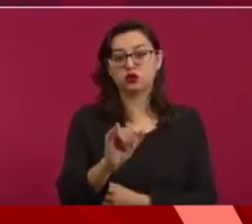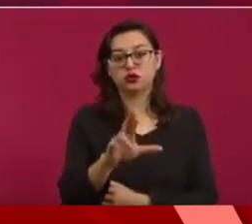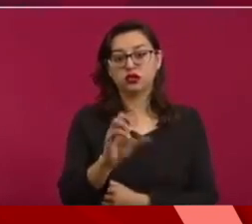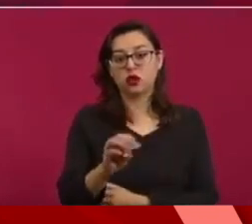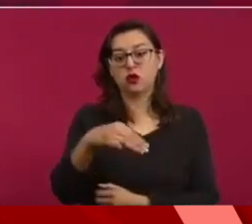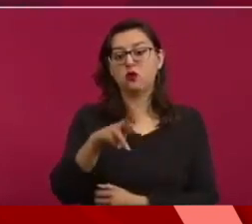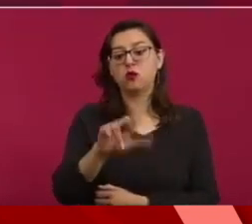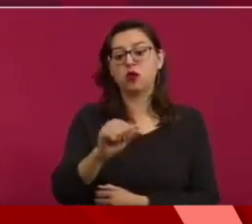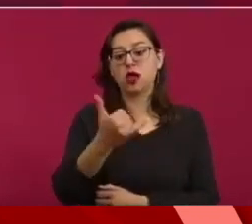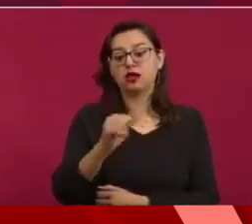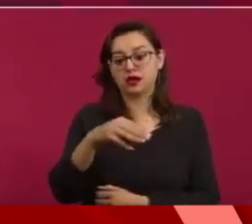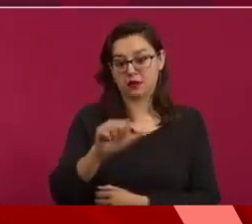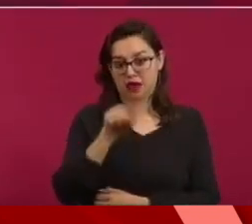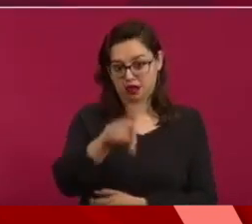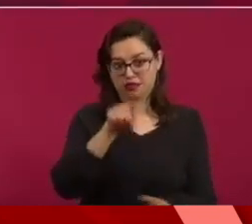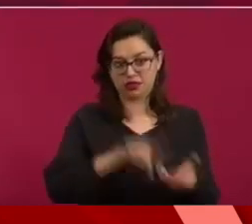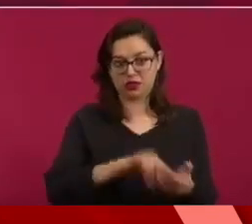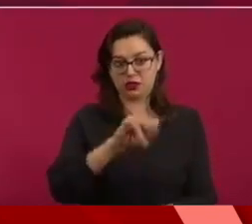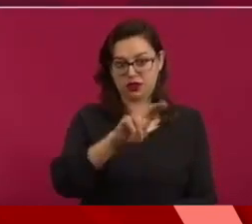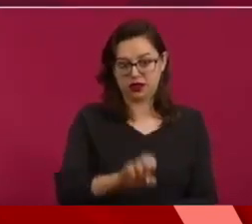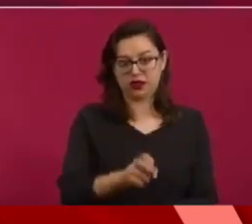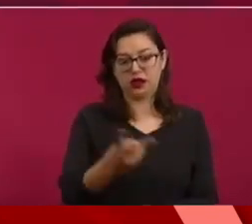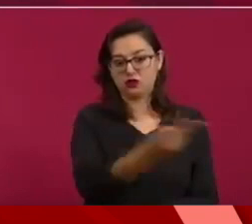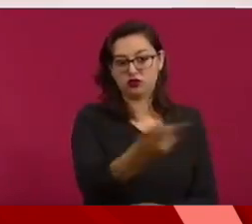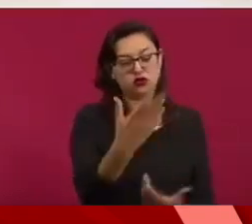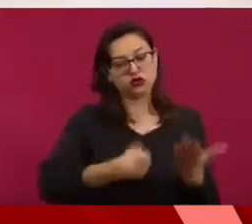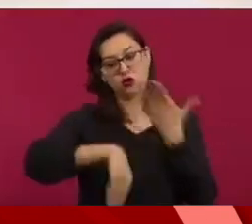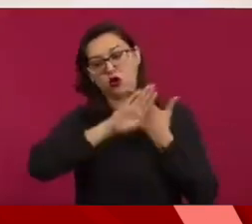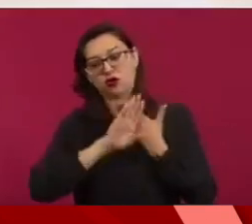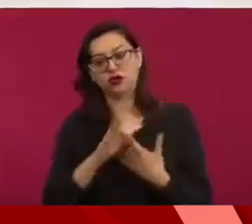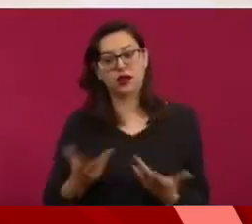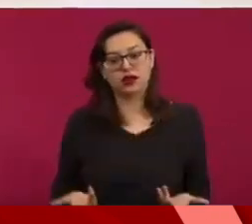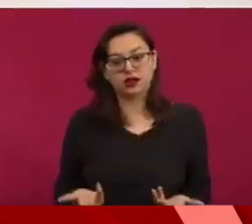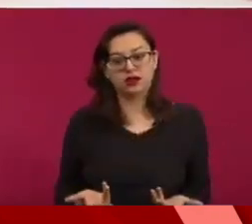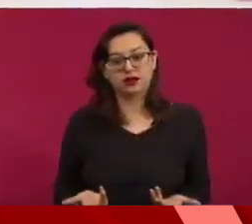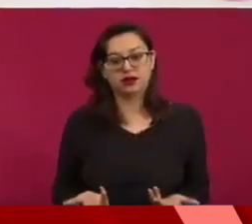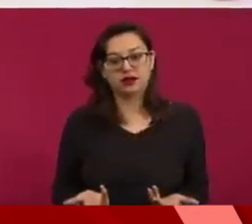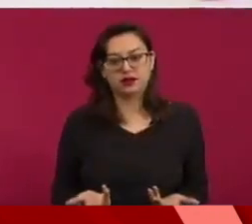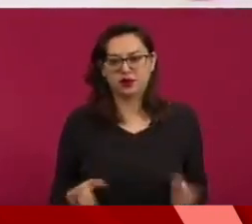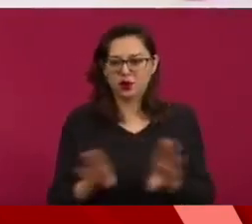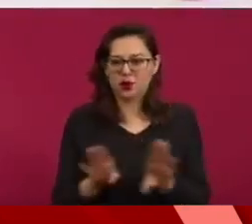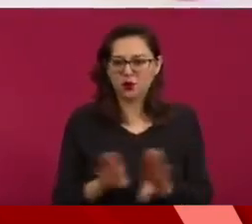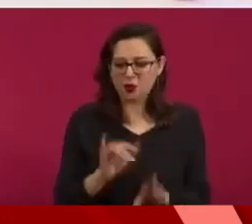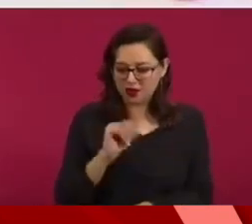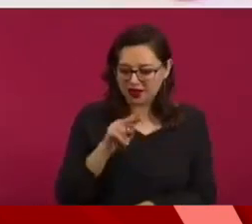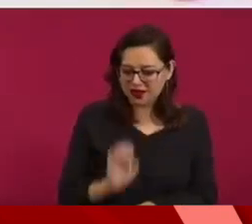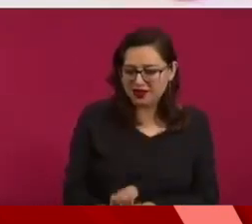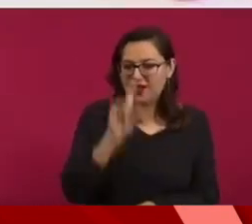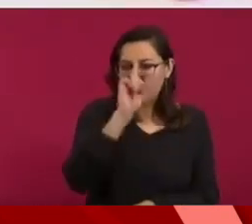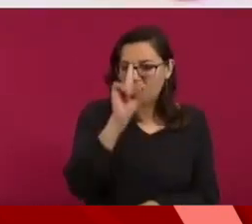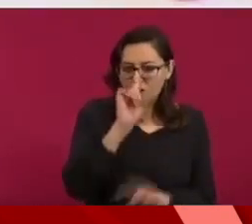y en contra mía, imagínese, un consejero del INE